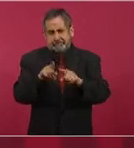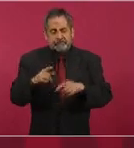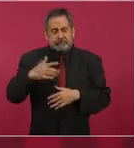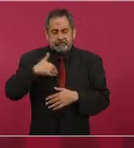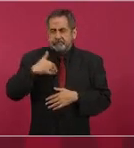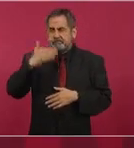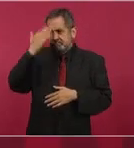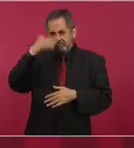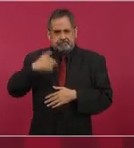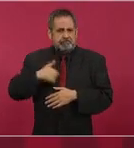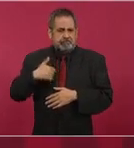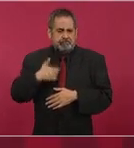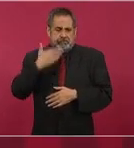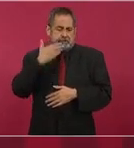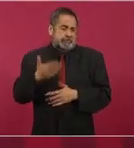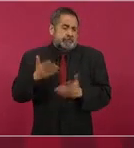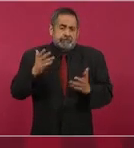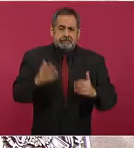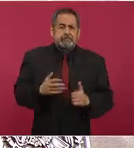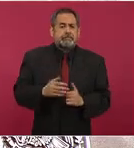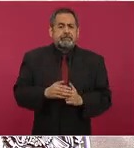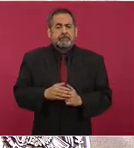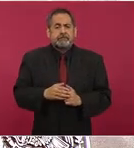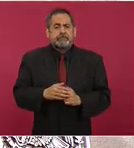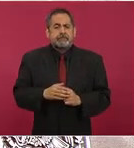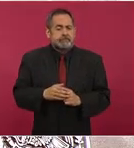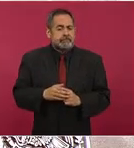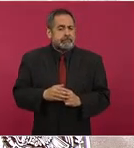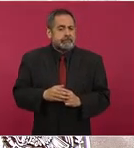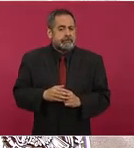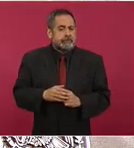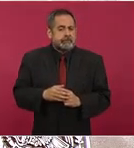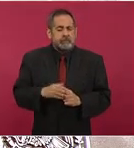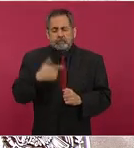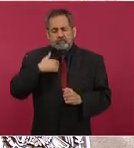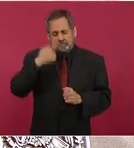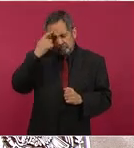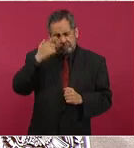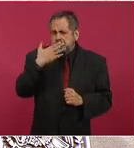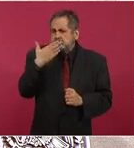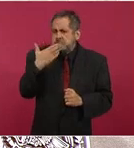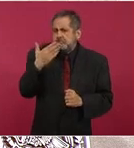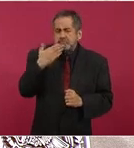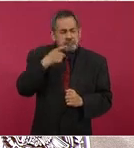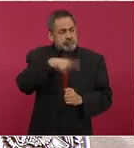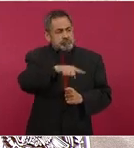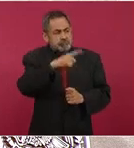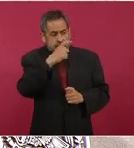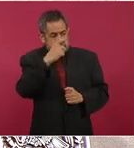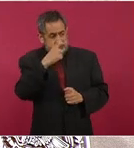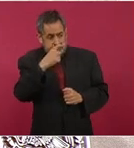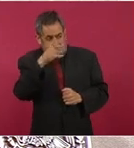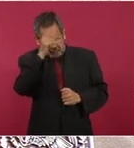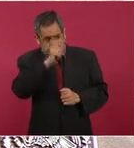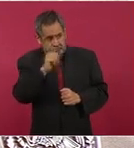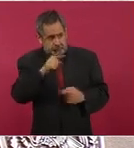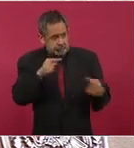celebro que haya polémica, que